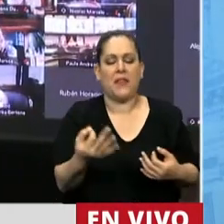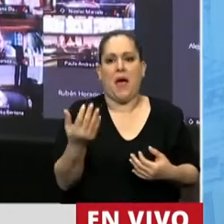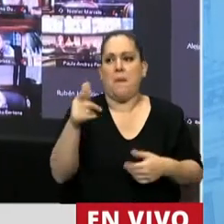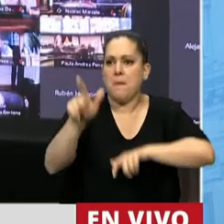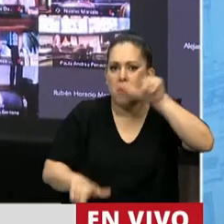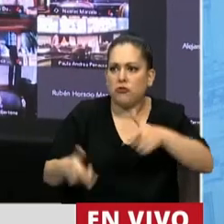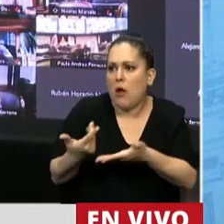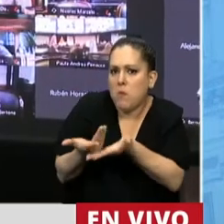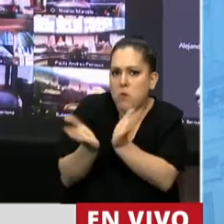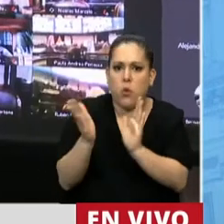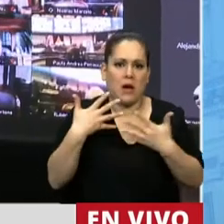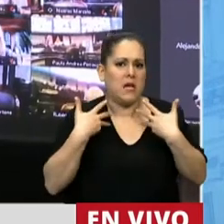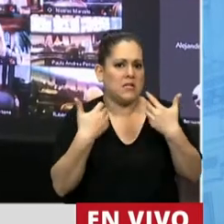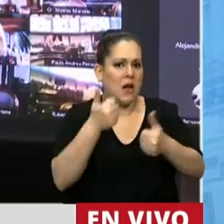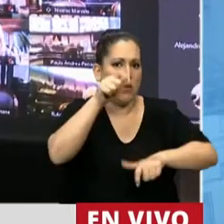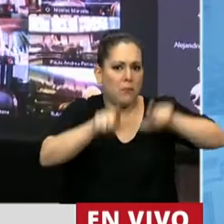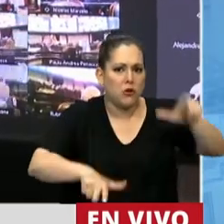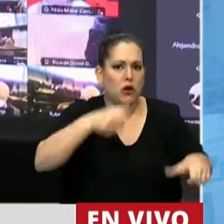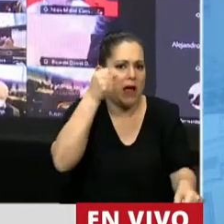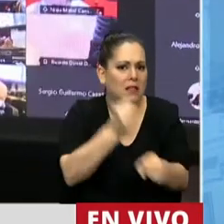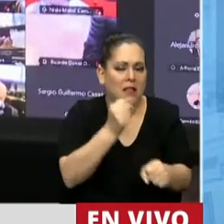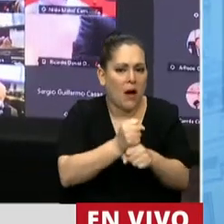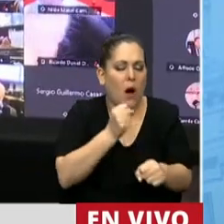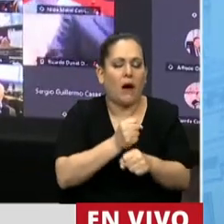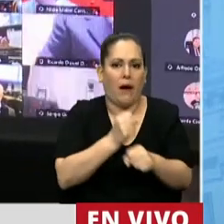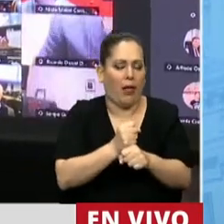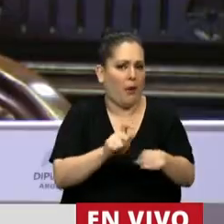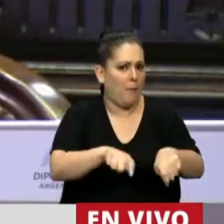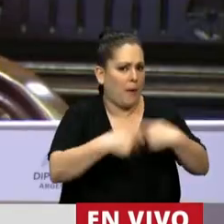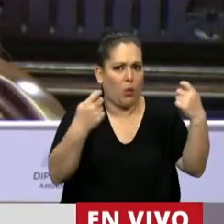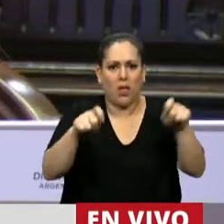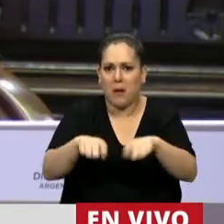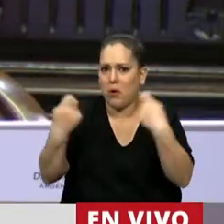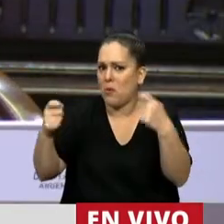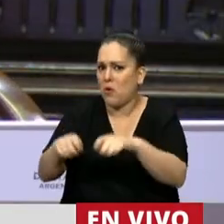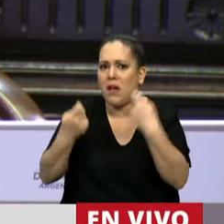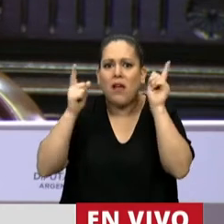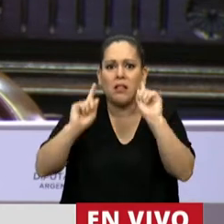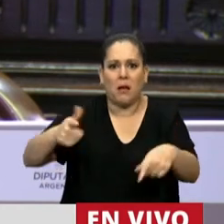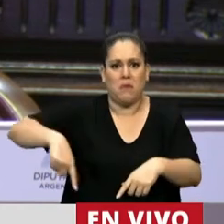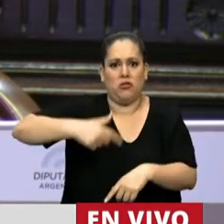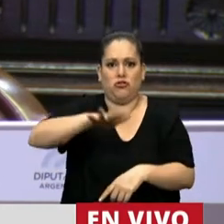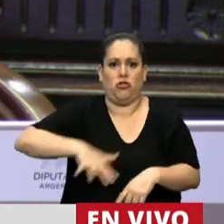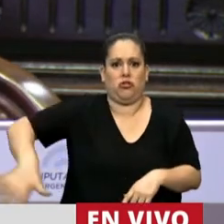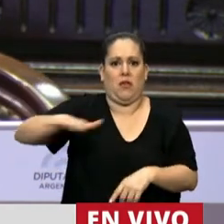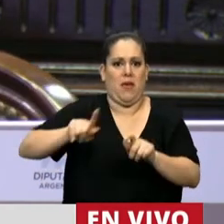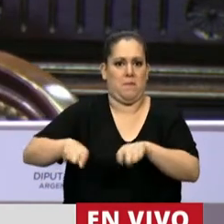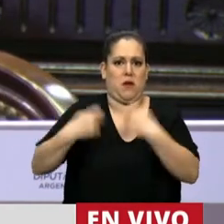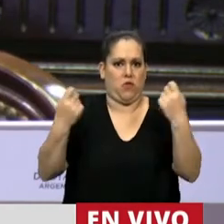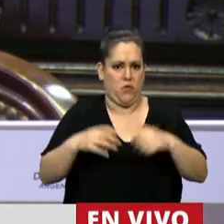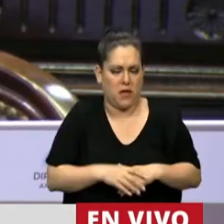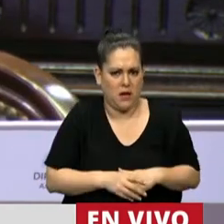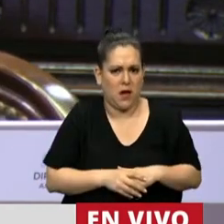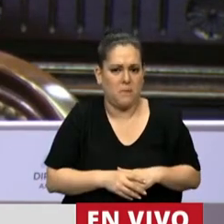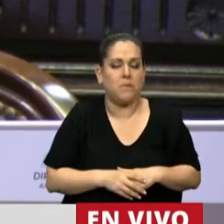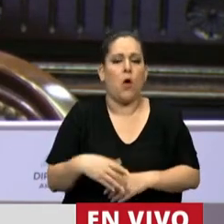salud de los trabajadores, pero sobre todo, se deriva de ellos para el bienestar de la sociedad. Y si bien quedó claro en los debates,